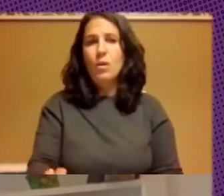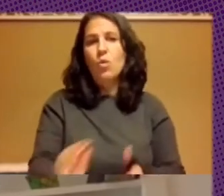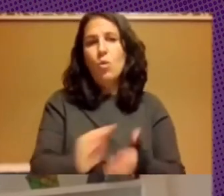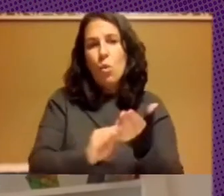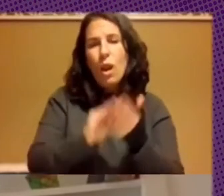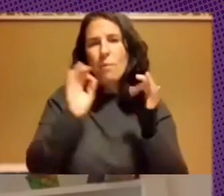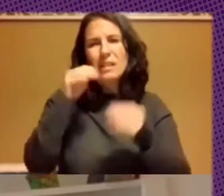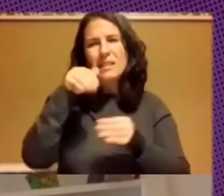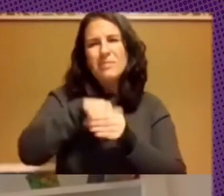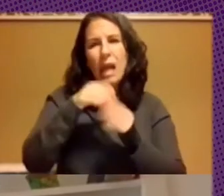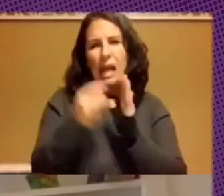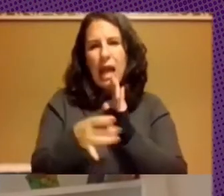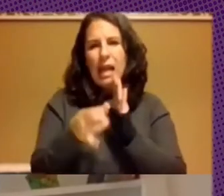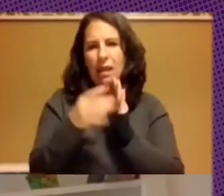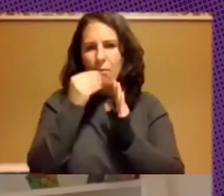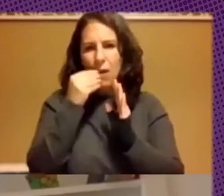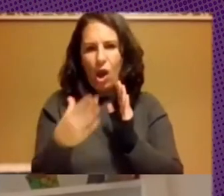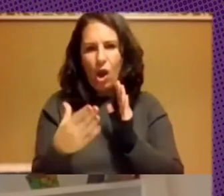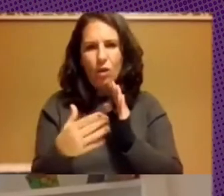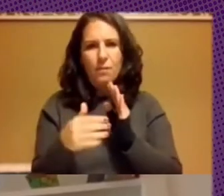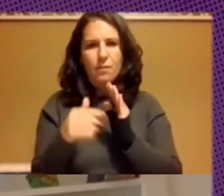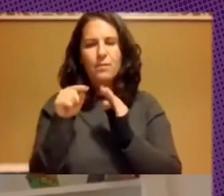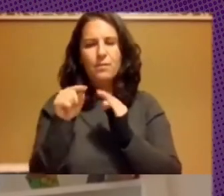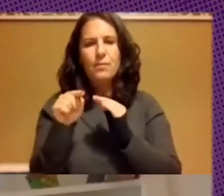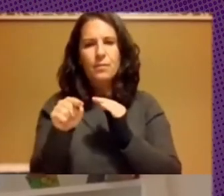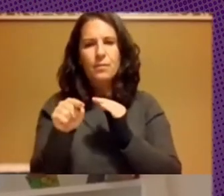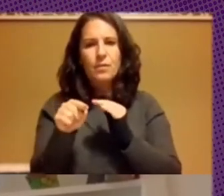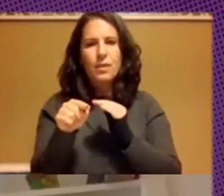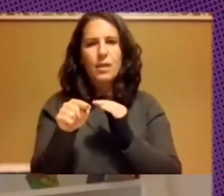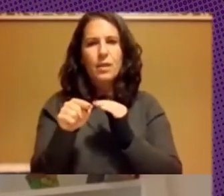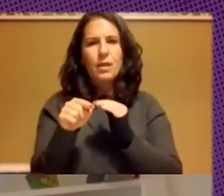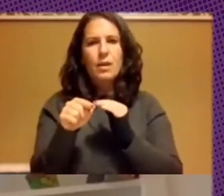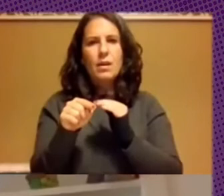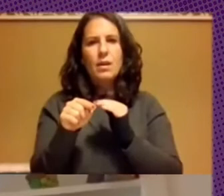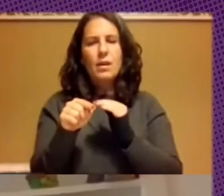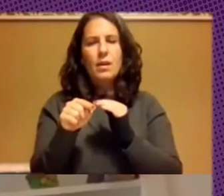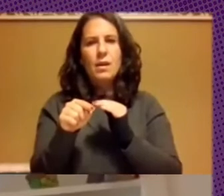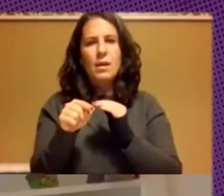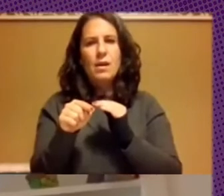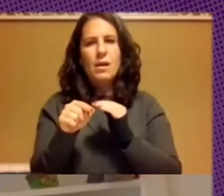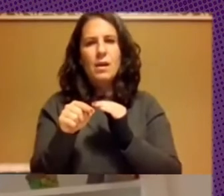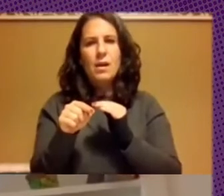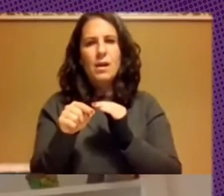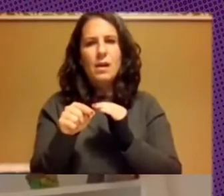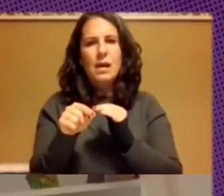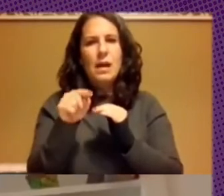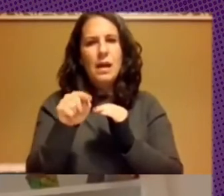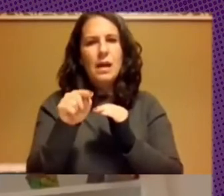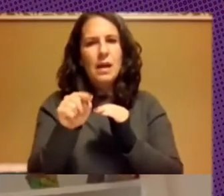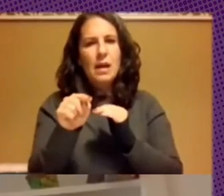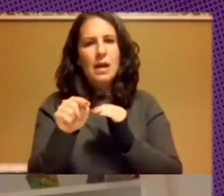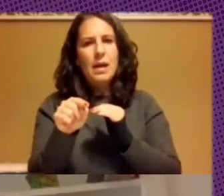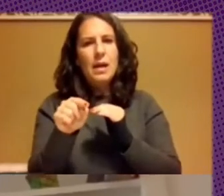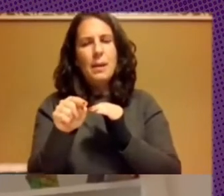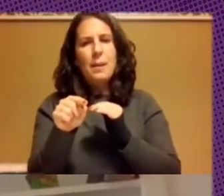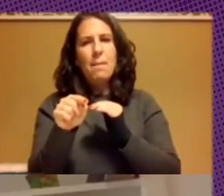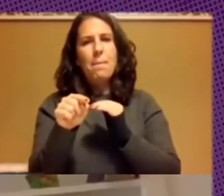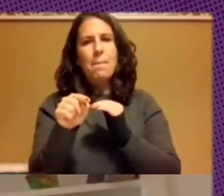curar la calidad de los contenidos pero resulta ser que hay algunas algunas prácticas que se han puesto más sobre